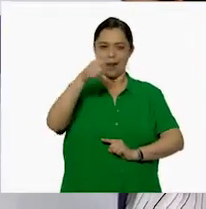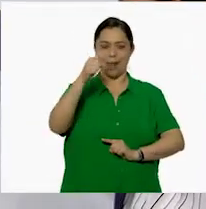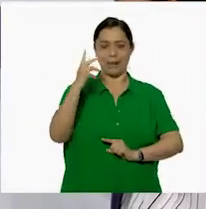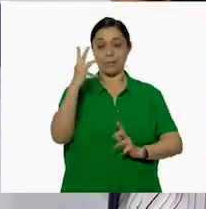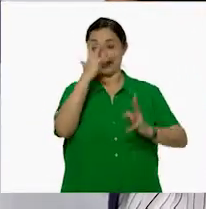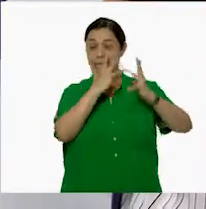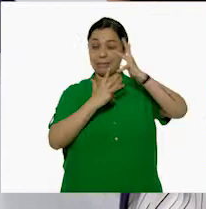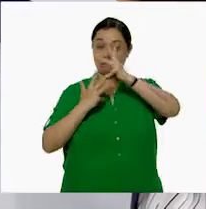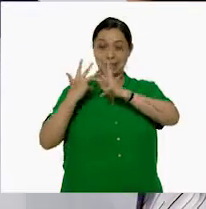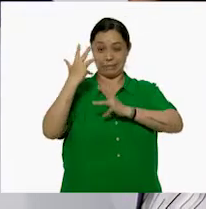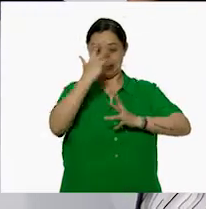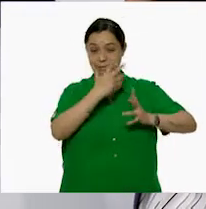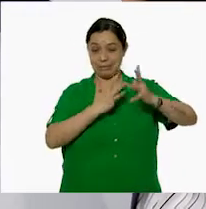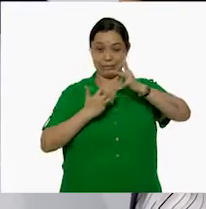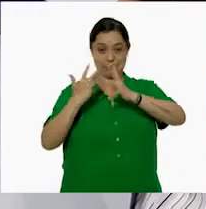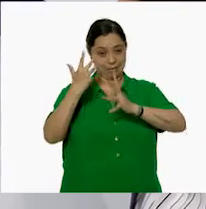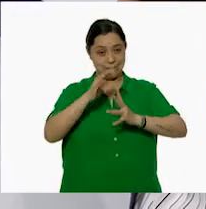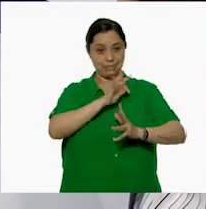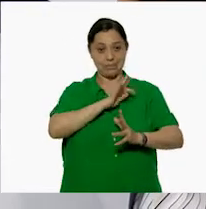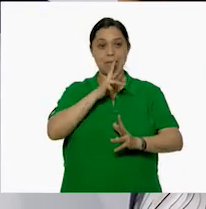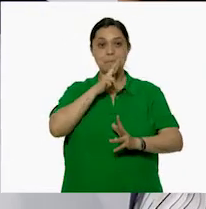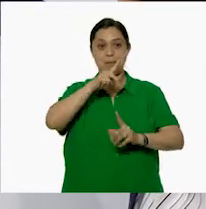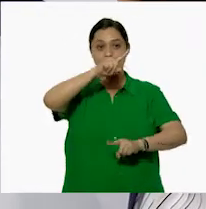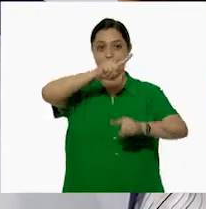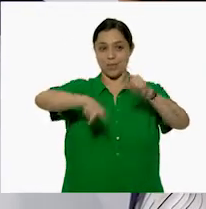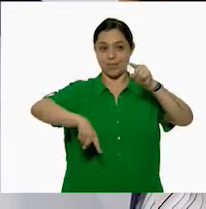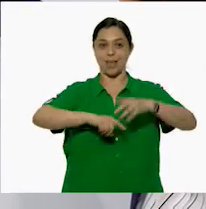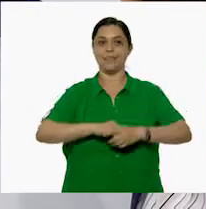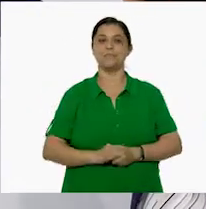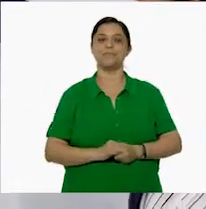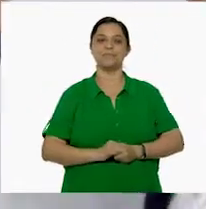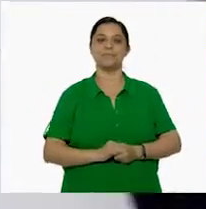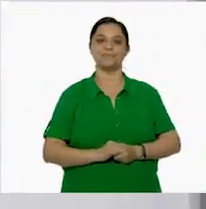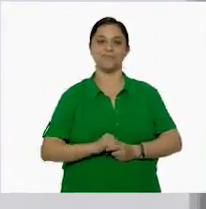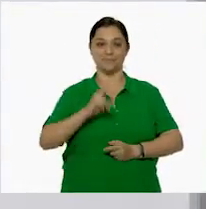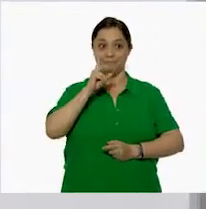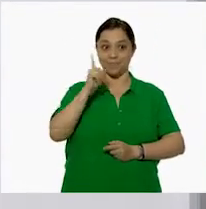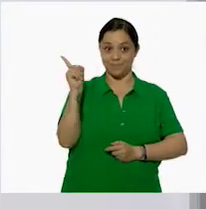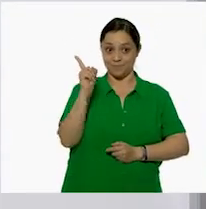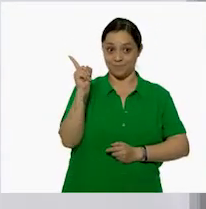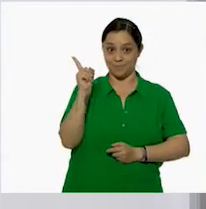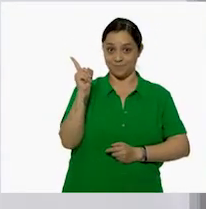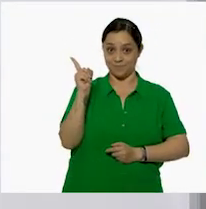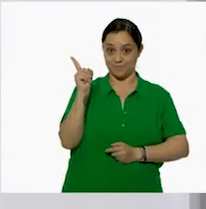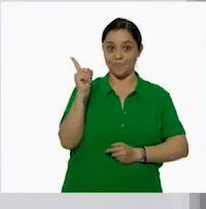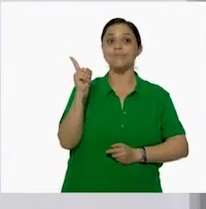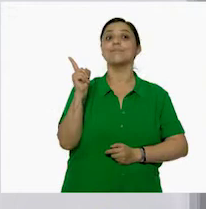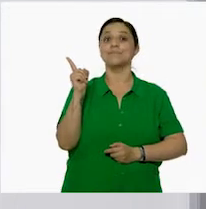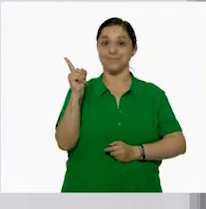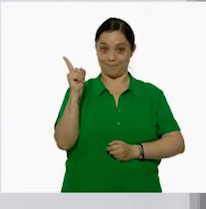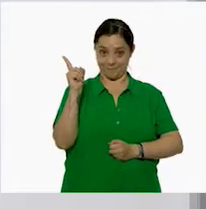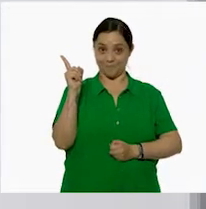se nos confunden. Ahí está. Así es. Eso.